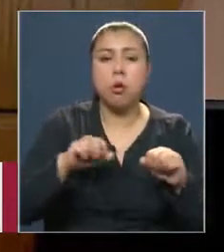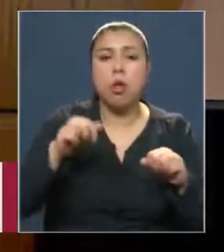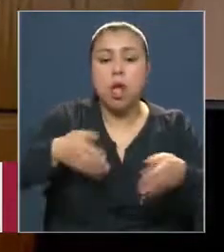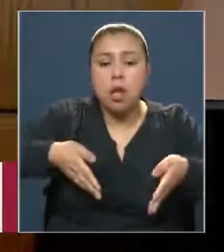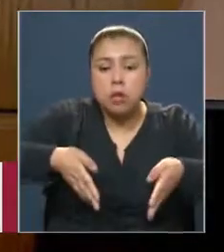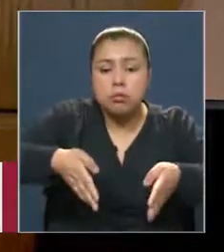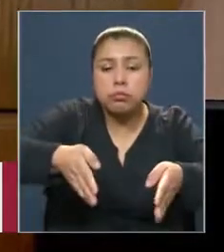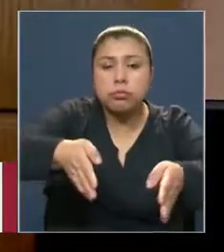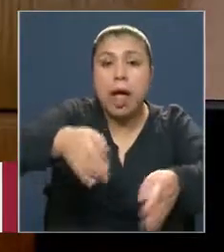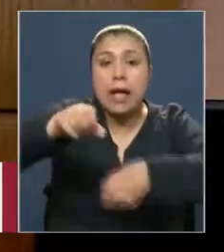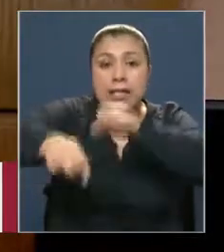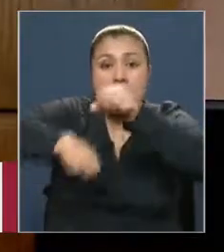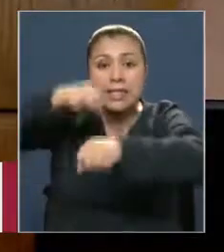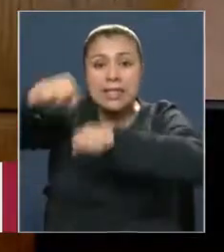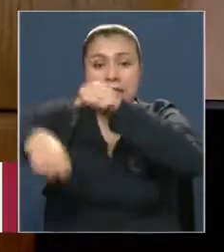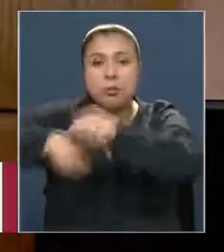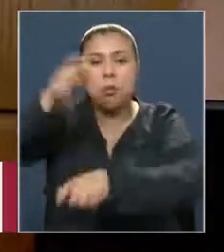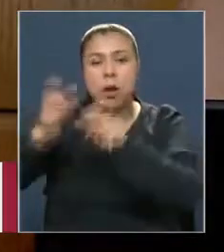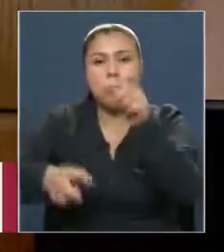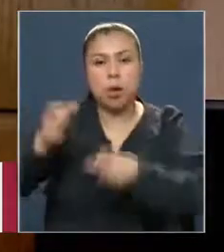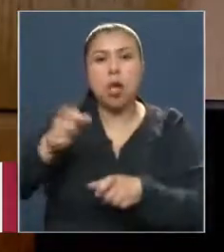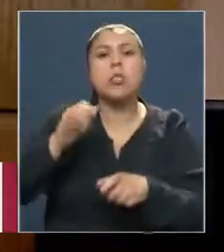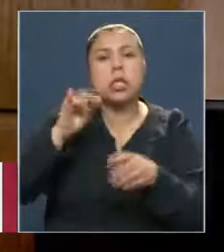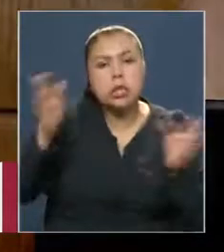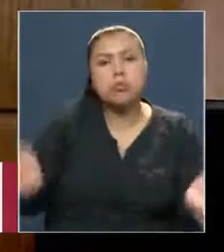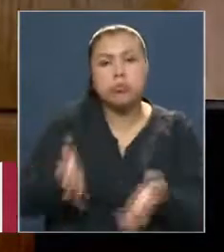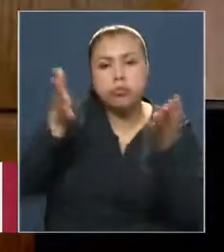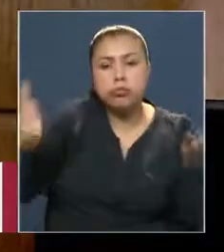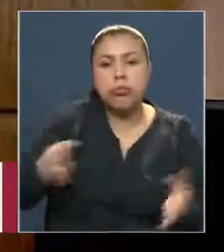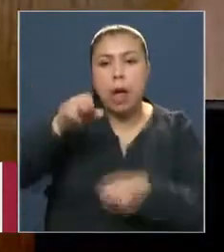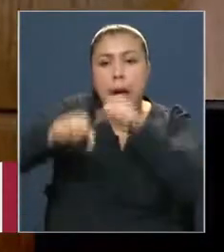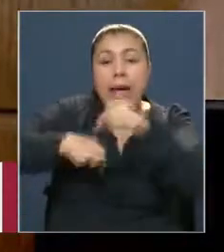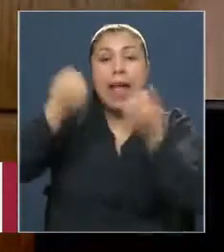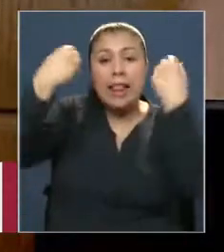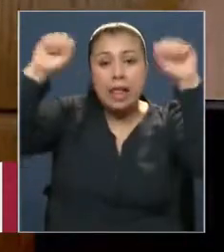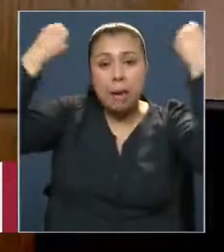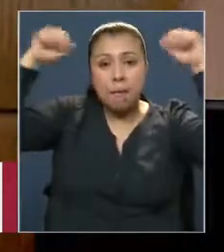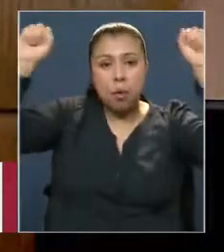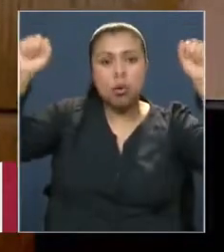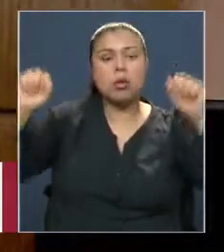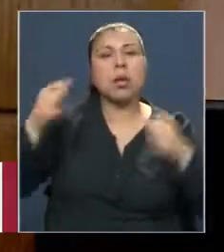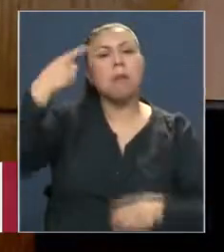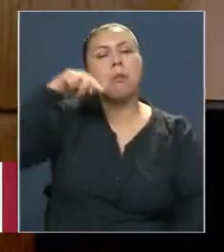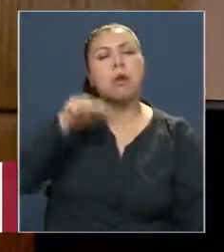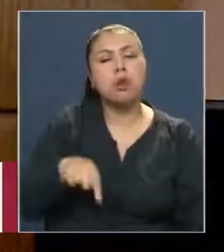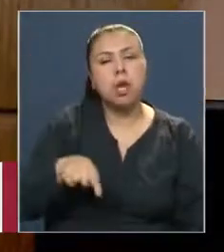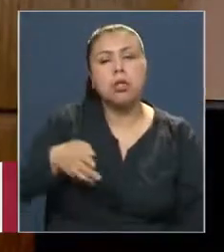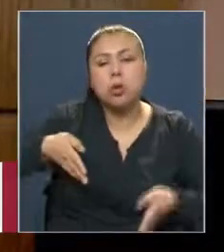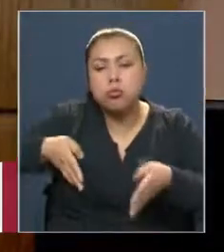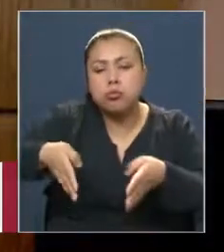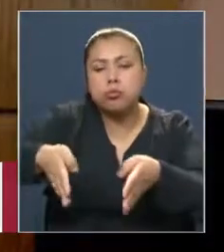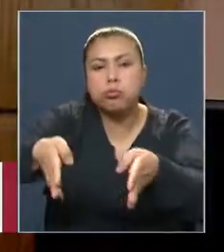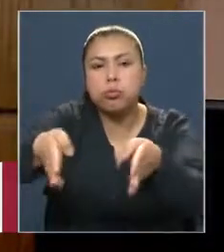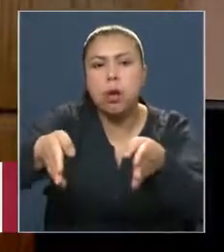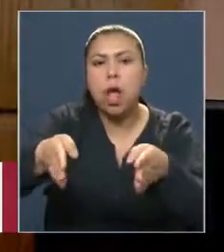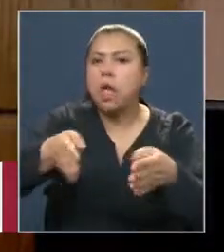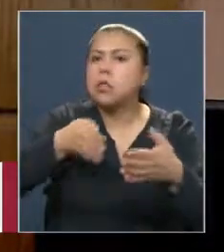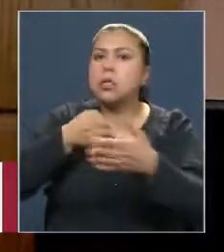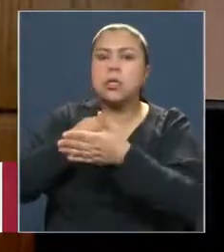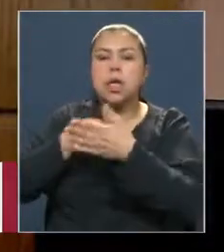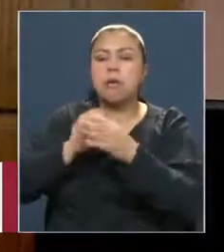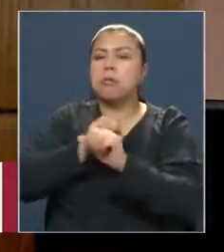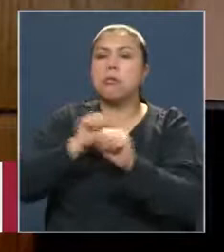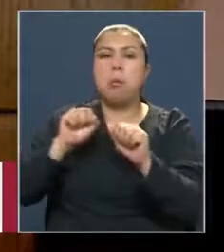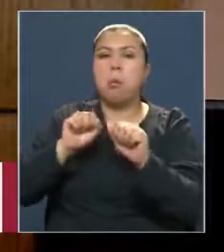ruta para el ciclismo. Se quiere promover el ciclismo, se quiere promover el deporte y sin embargo en esta ruta tan utilizada se les va a impedir